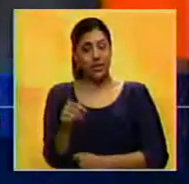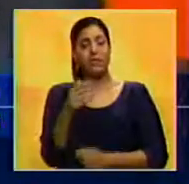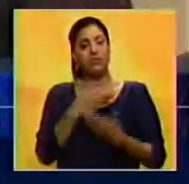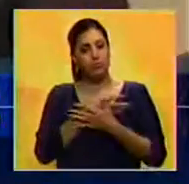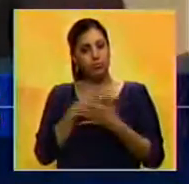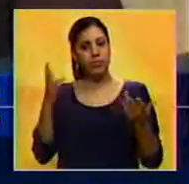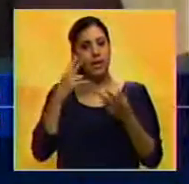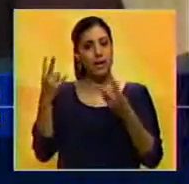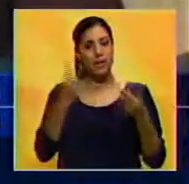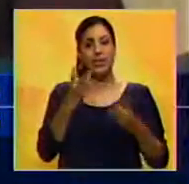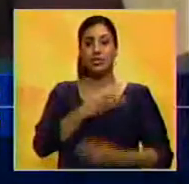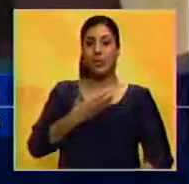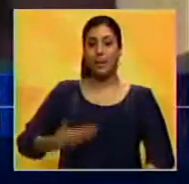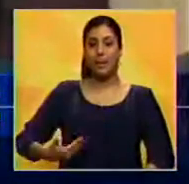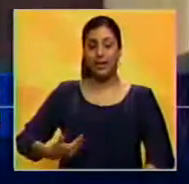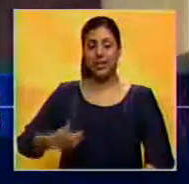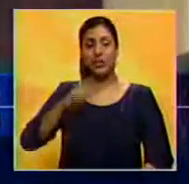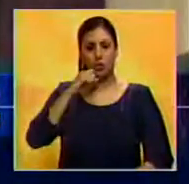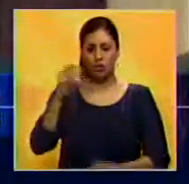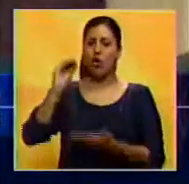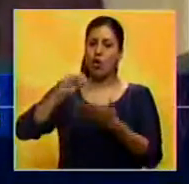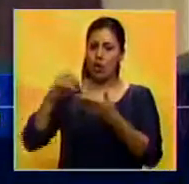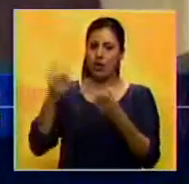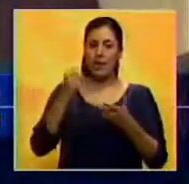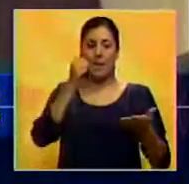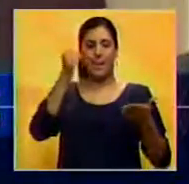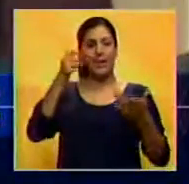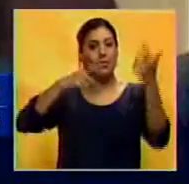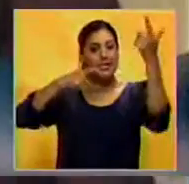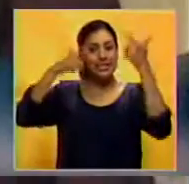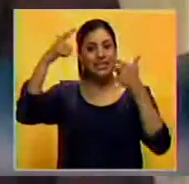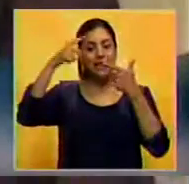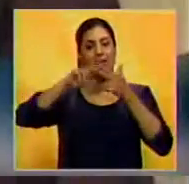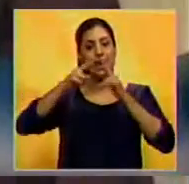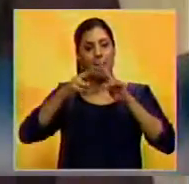extendió una invitación al presidente Putin para recibir el premio Hugo Chávez a la paz y soberanía. Gracias.